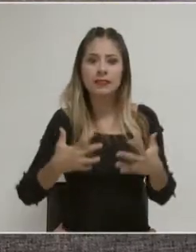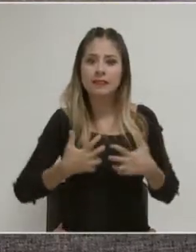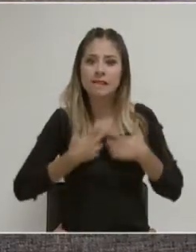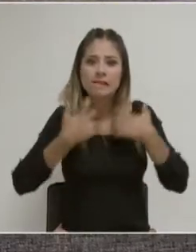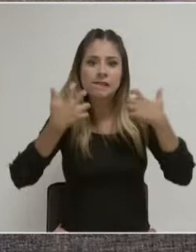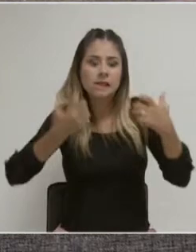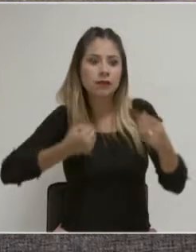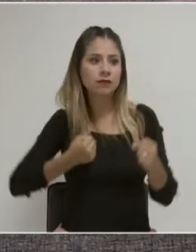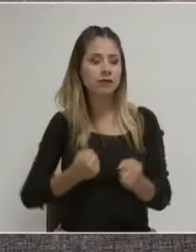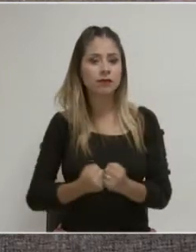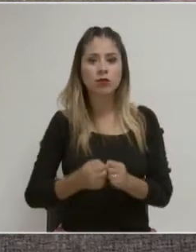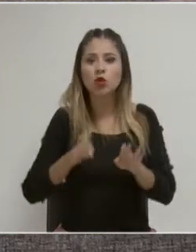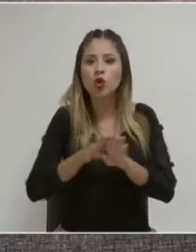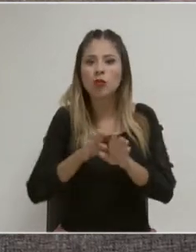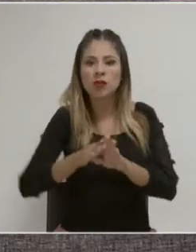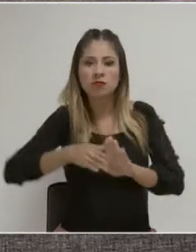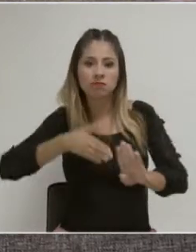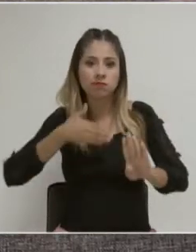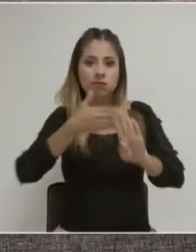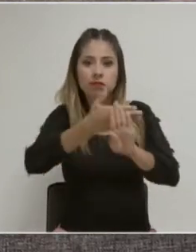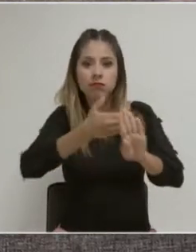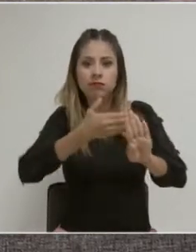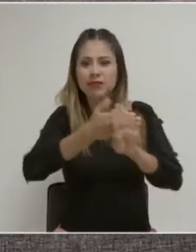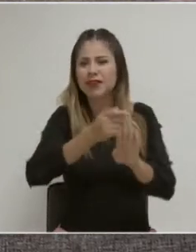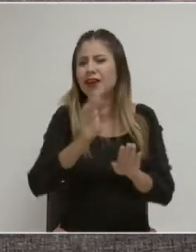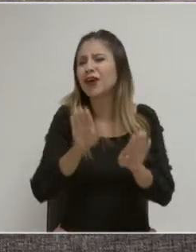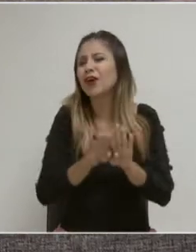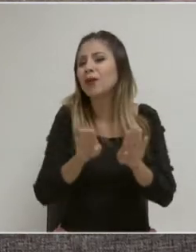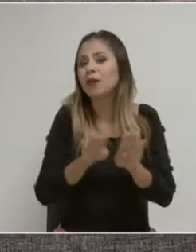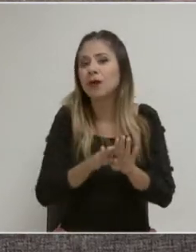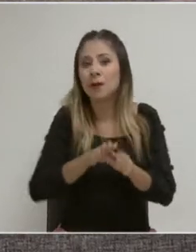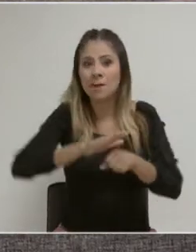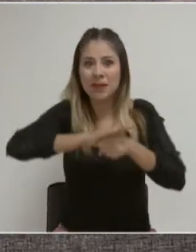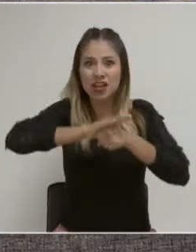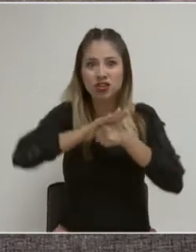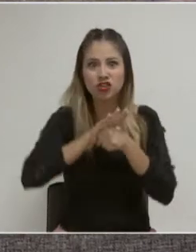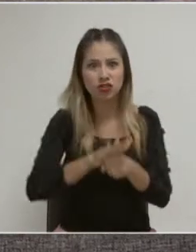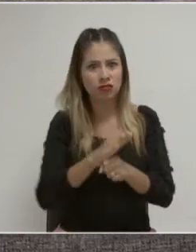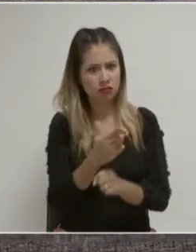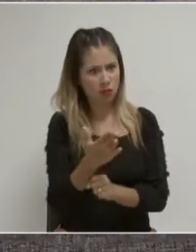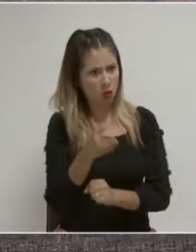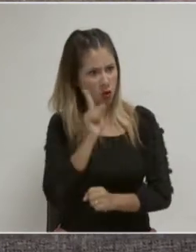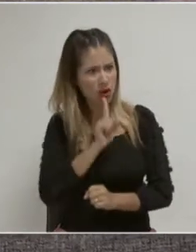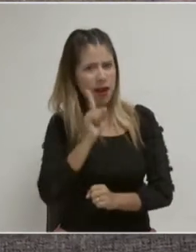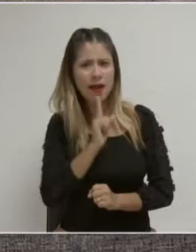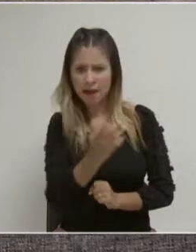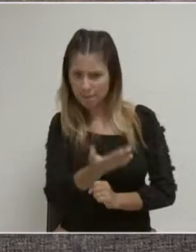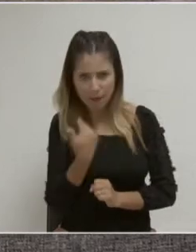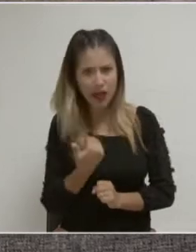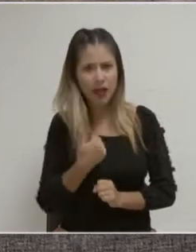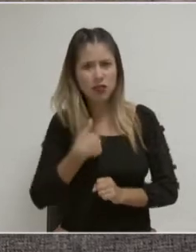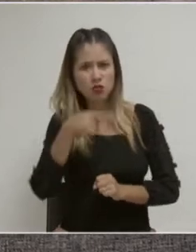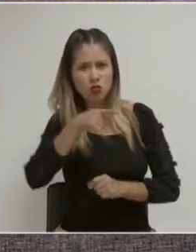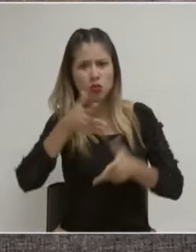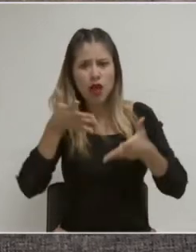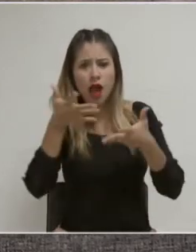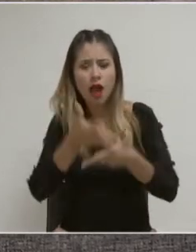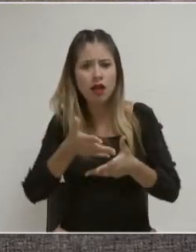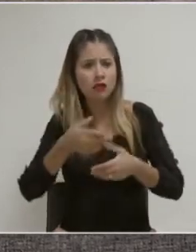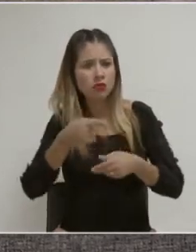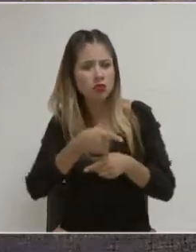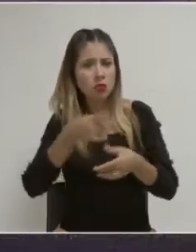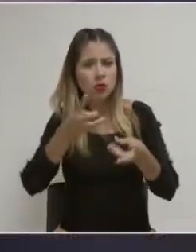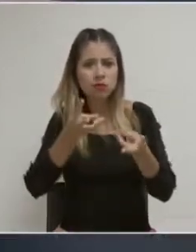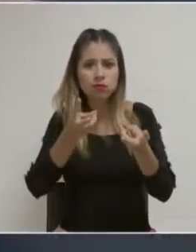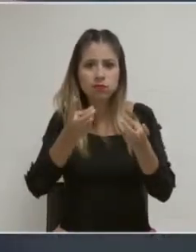violencia que se expresa en presiones, coacción para que las mujeres actúen de determinada manera o